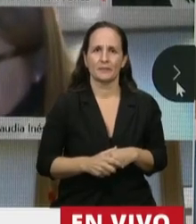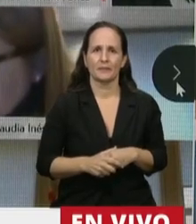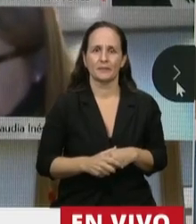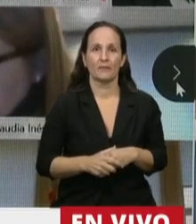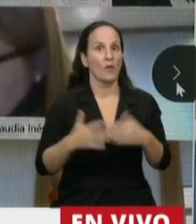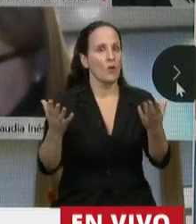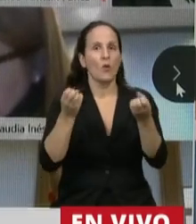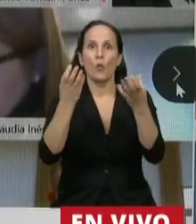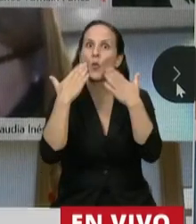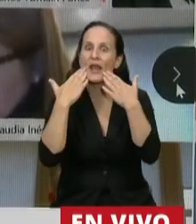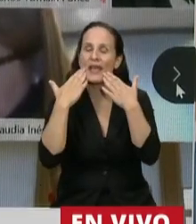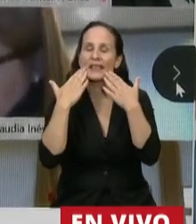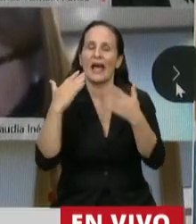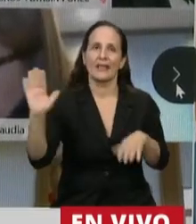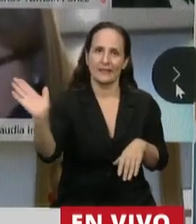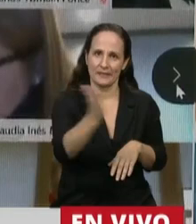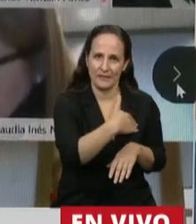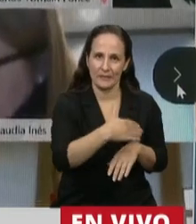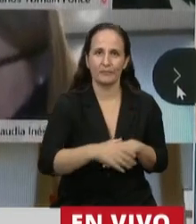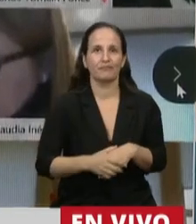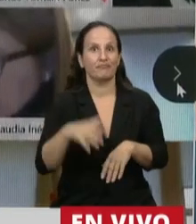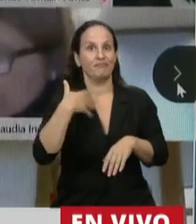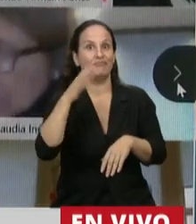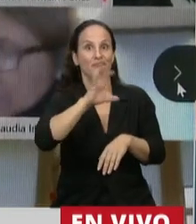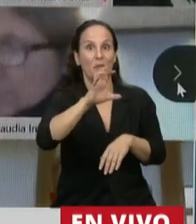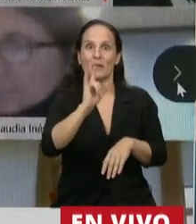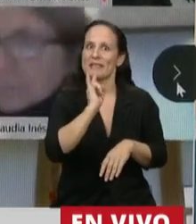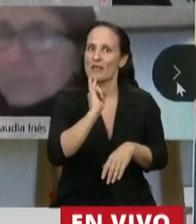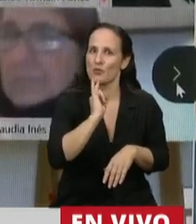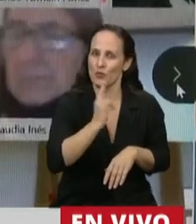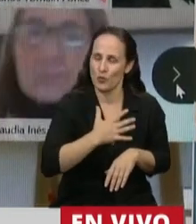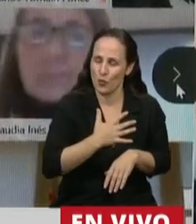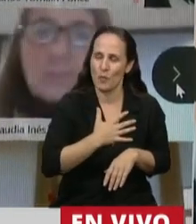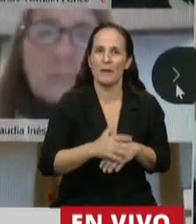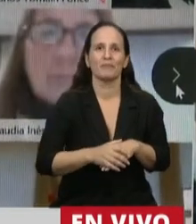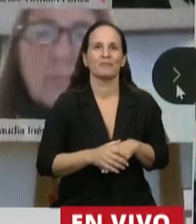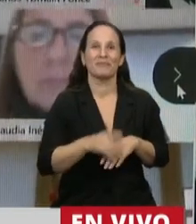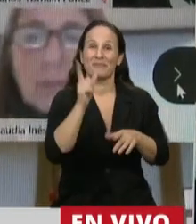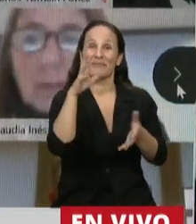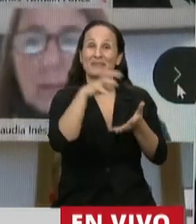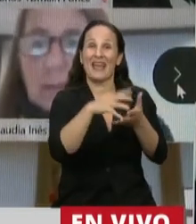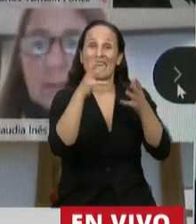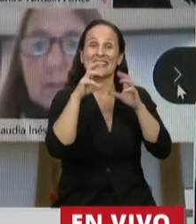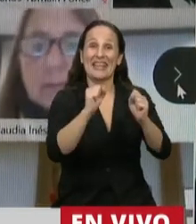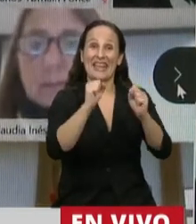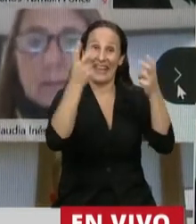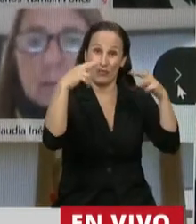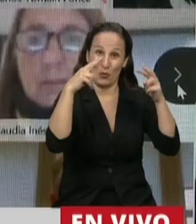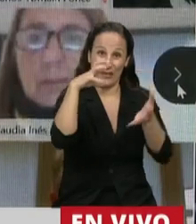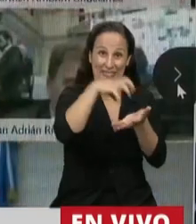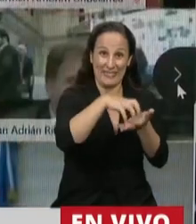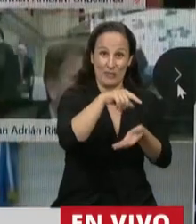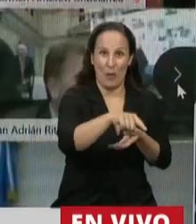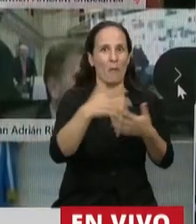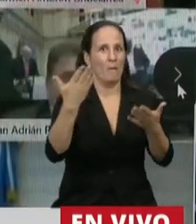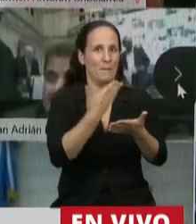Hola, buenas tardes a todos acá desde Tucumán, hoy desde la Secretaría de Turismo de la provincia, dado que tenemos la